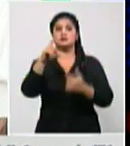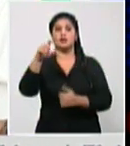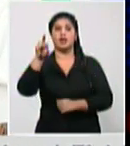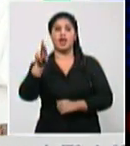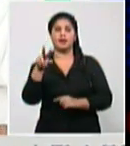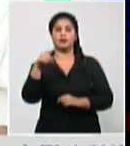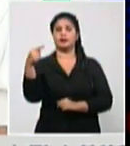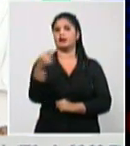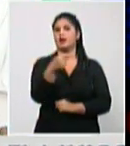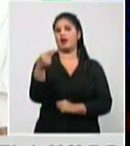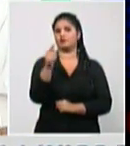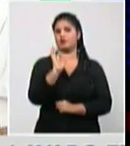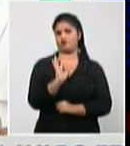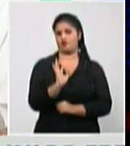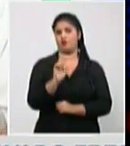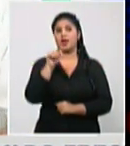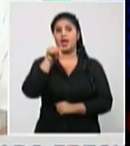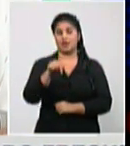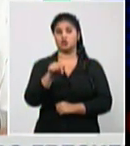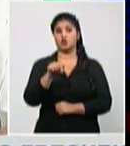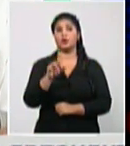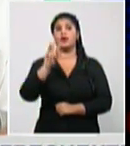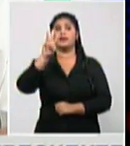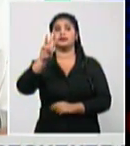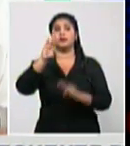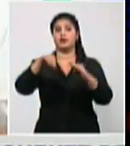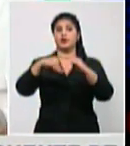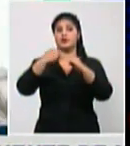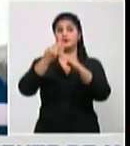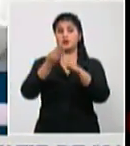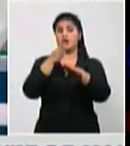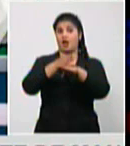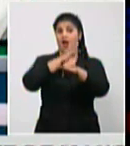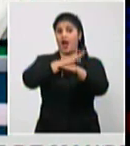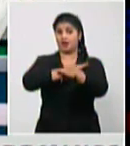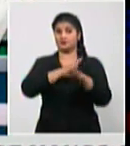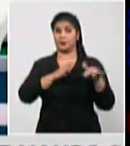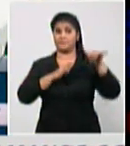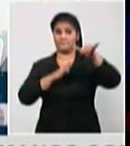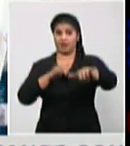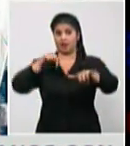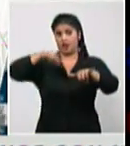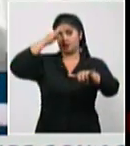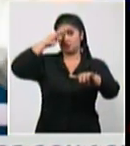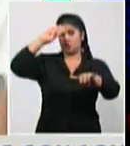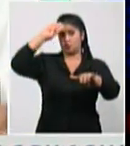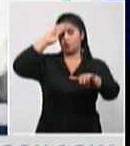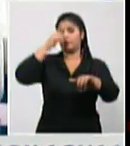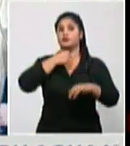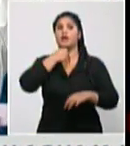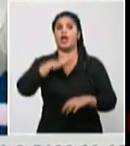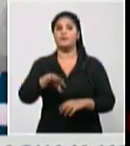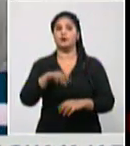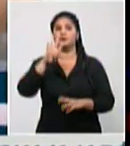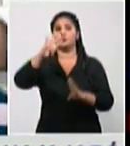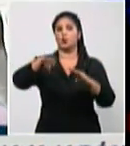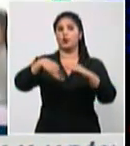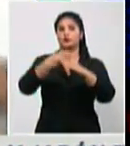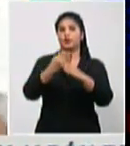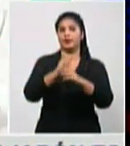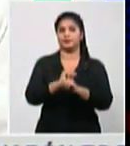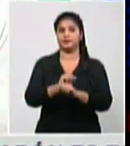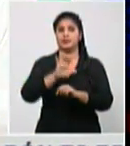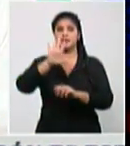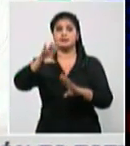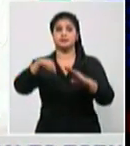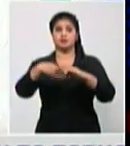en las últimas 72 horas antes de viajar no nos sirve uno de cuatro días de cinco días que puede que me dé negativo y las